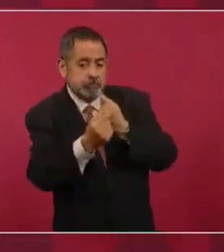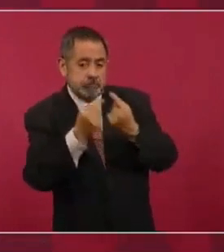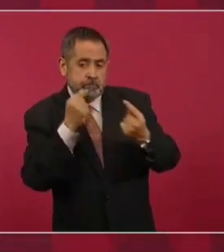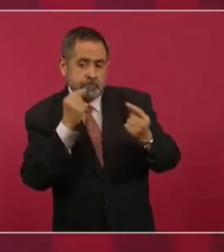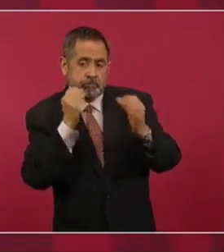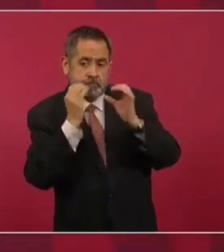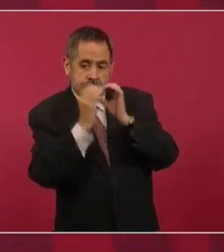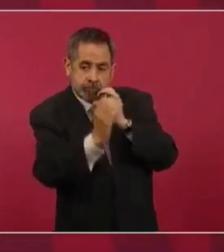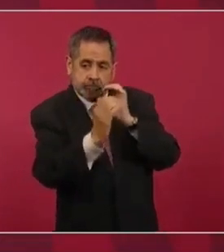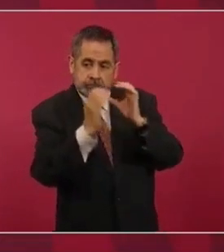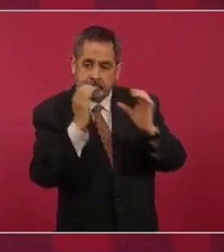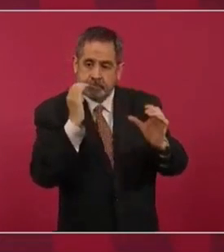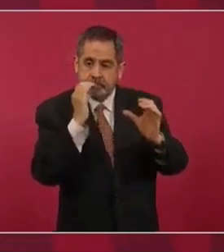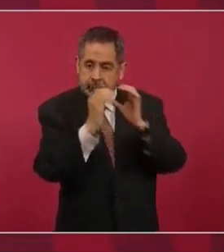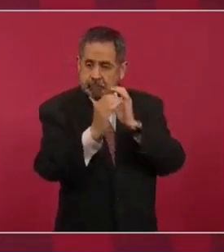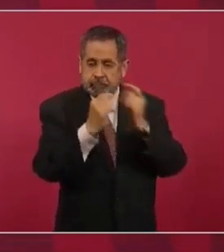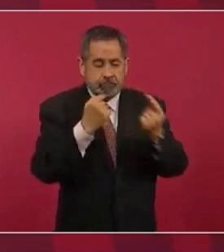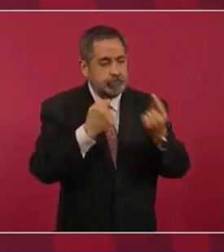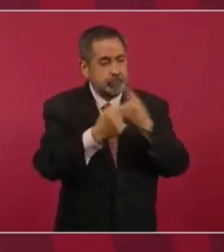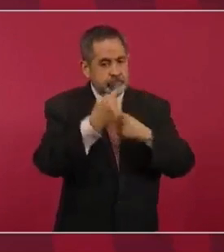esa es la verdadera comunicación.